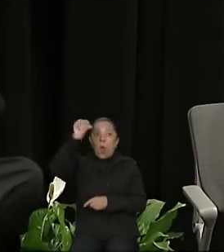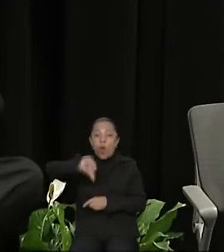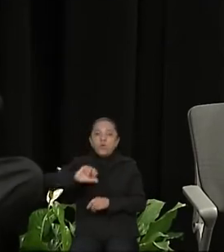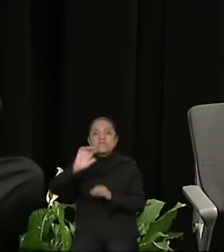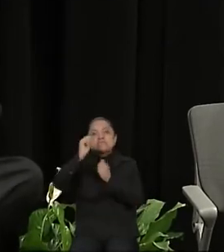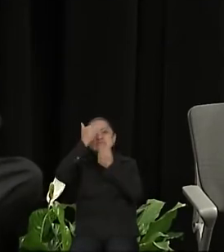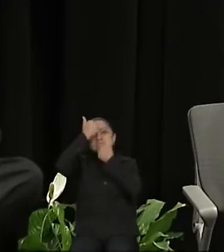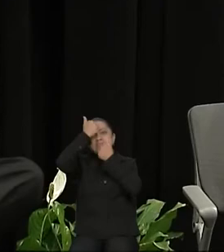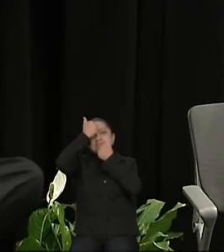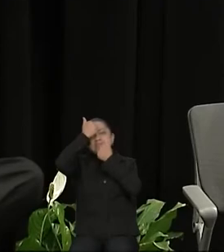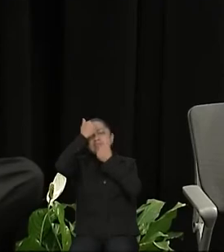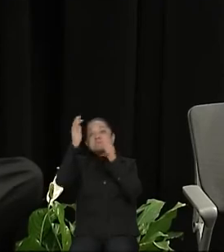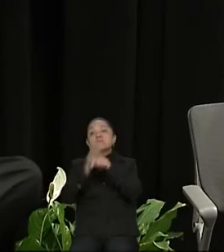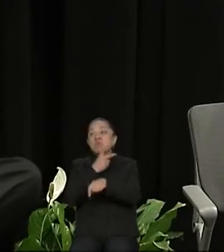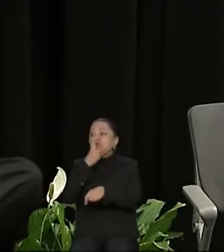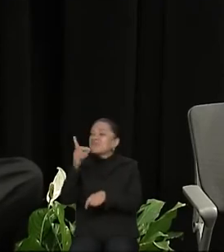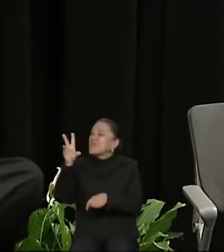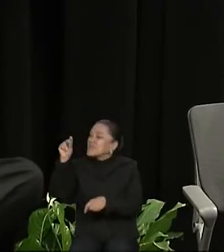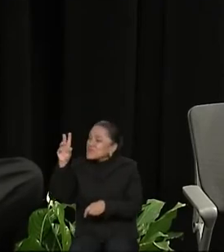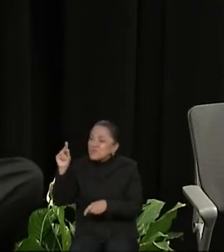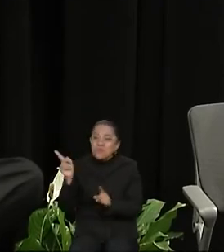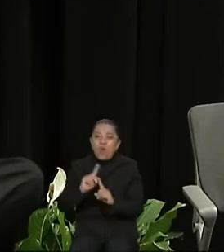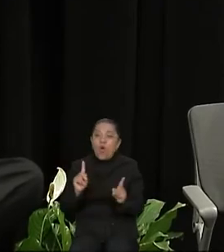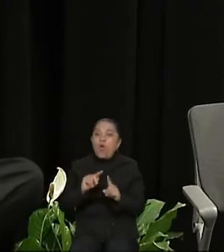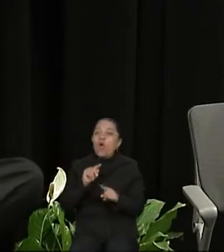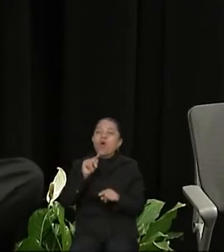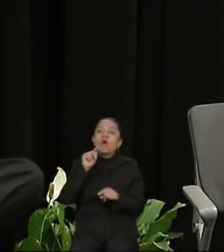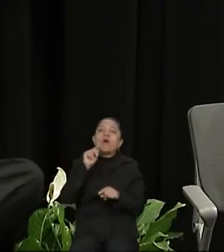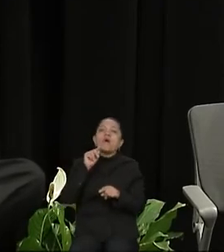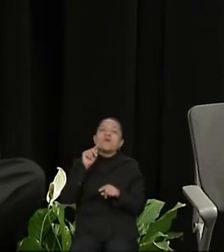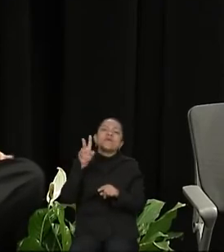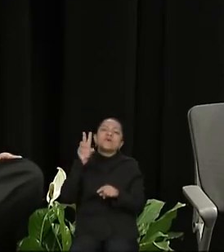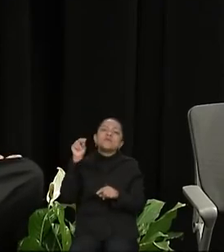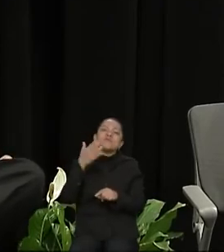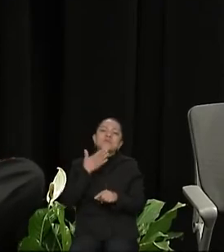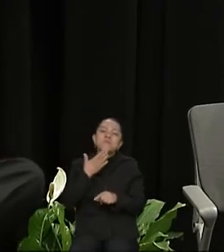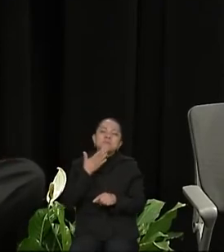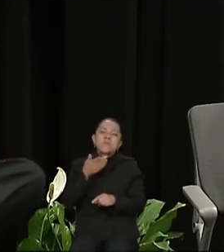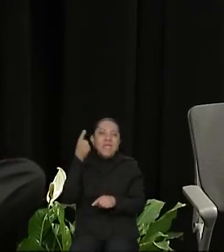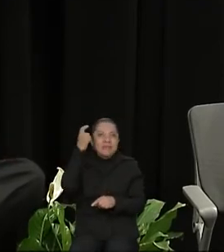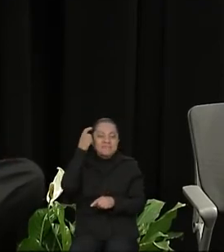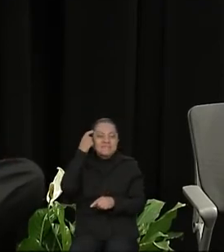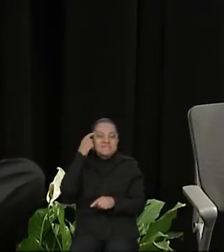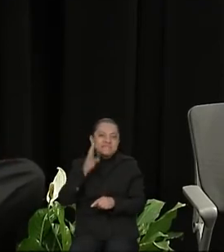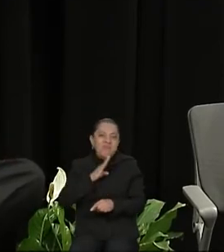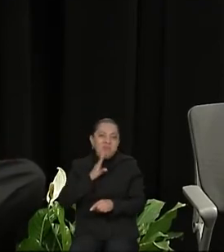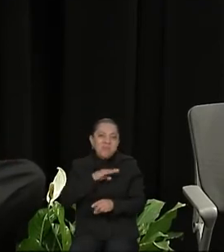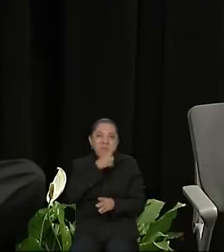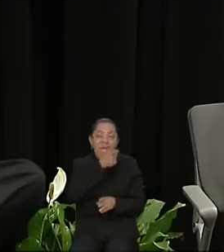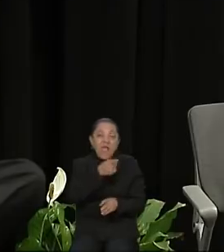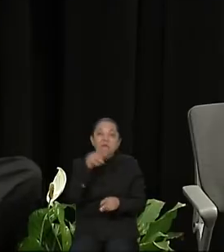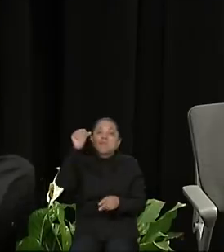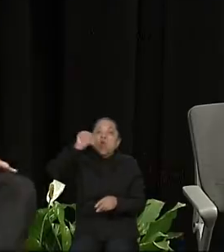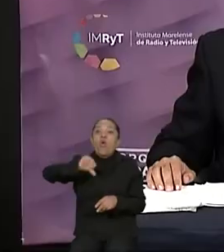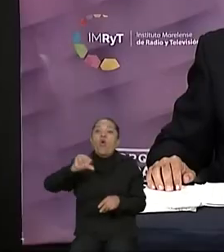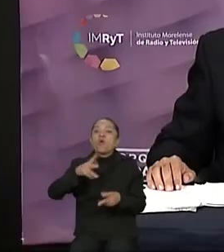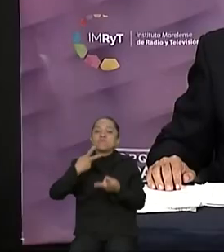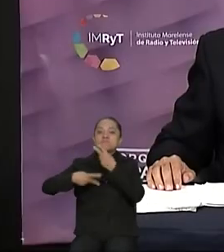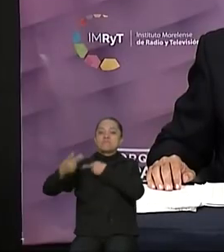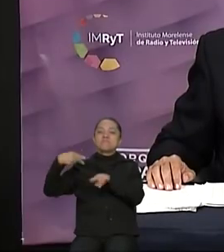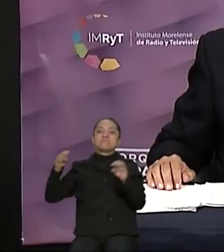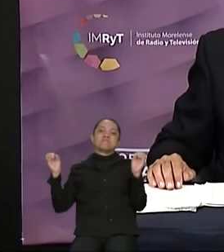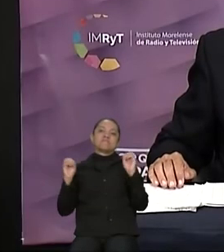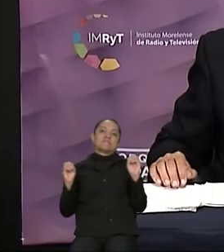decían que por ahí no iba la cosa porque no estaba bien de sus facultades, hoy no hay vuelta atrás. Vamos a votar. Acabó su tiempo,